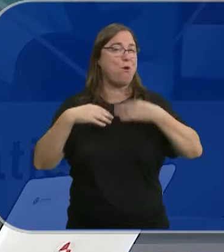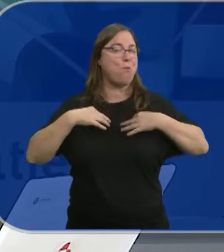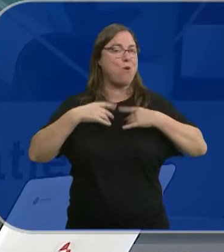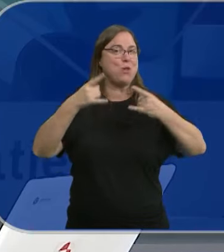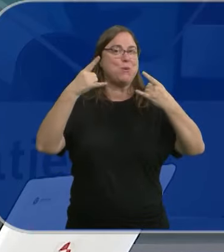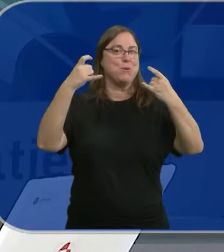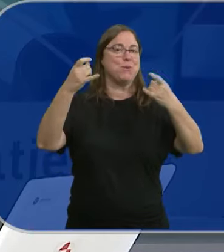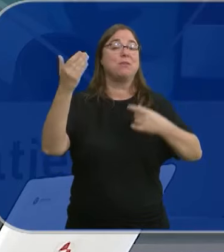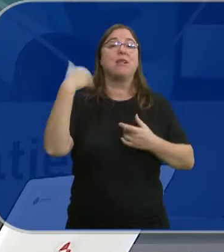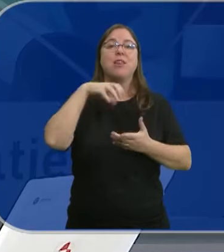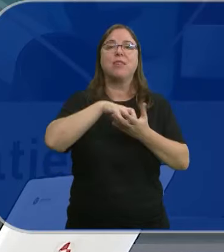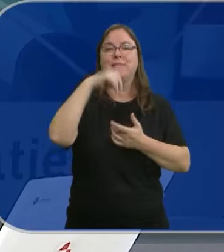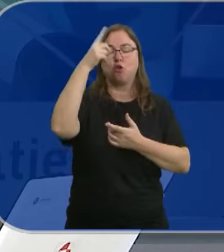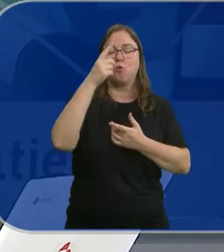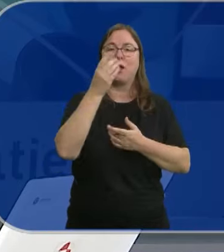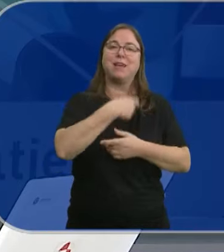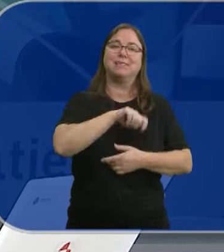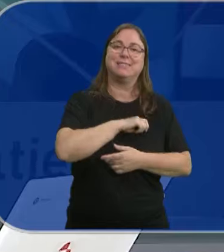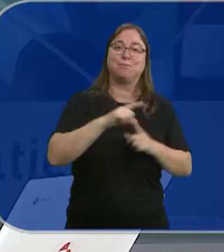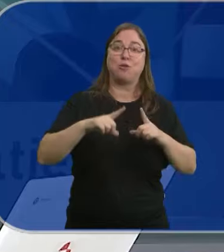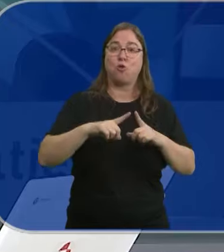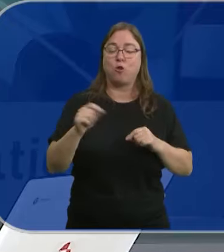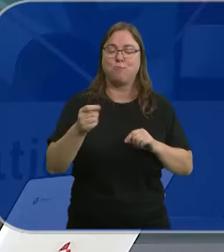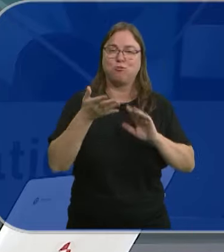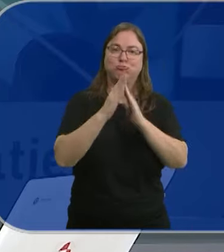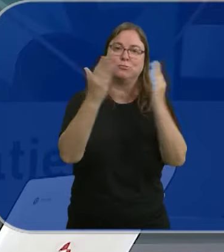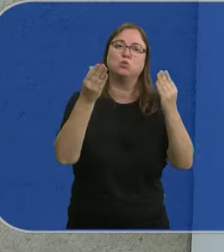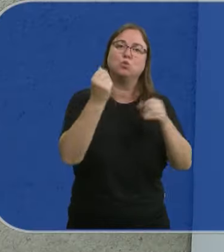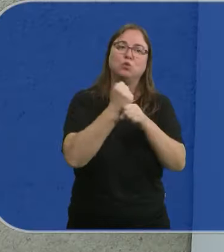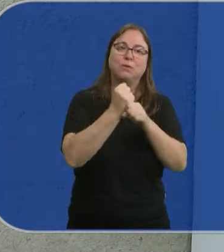moda. El Centro Cultural Hispano-Japonés ofrece una visión global de su trabajo.